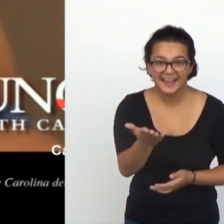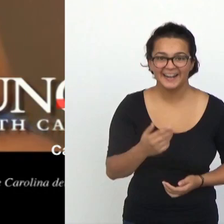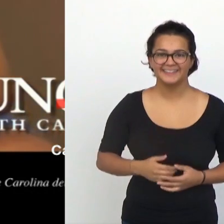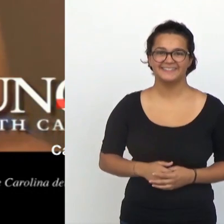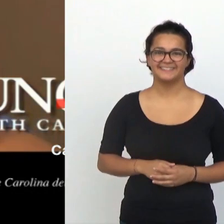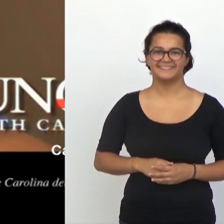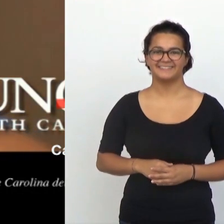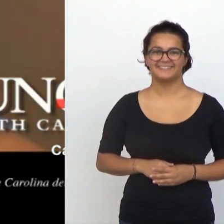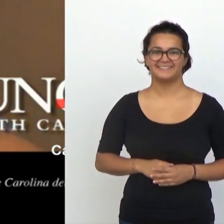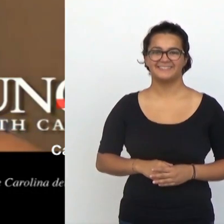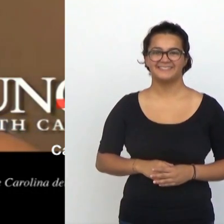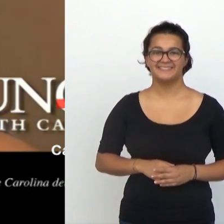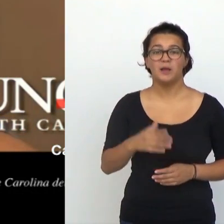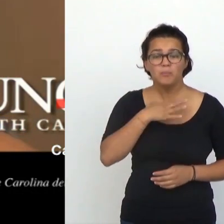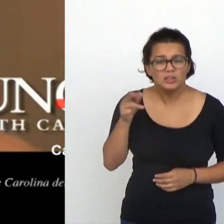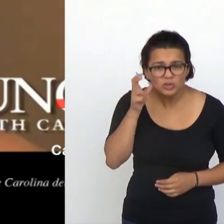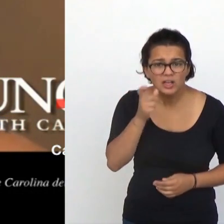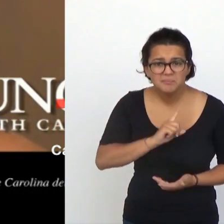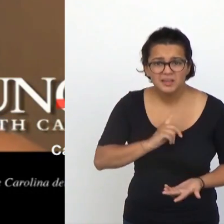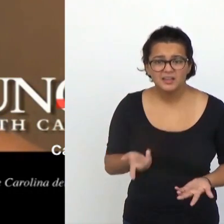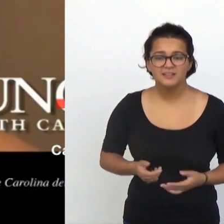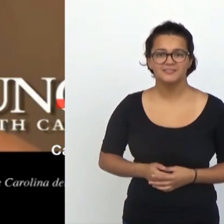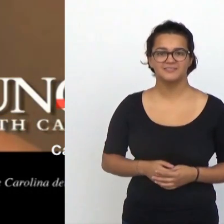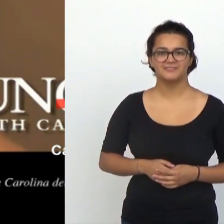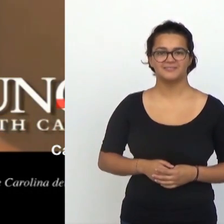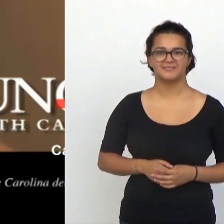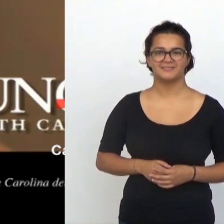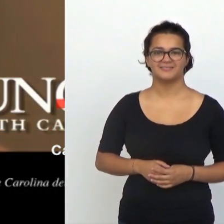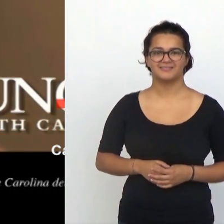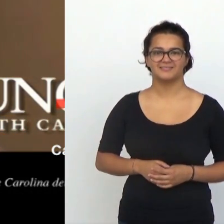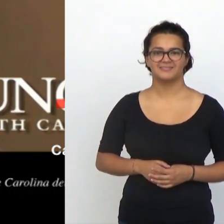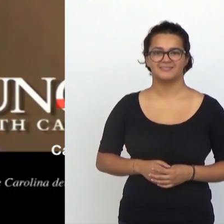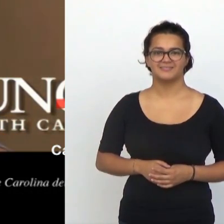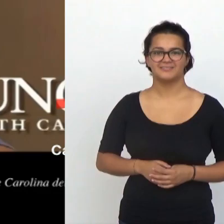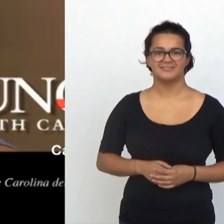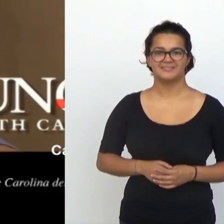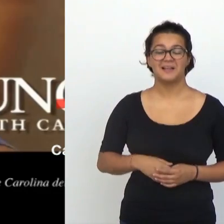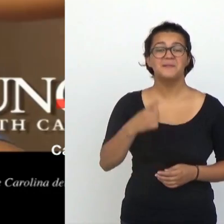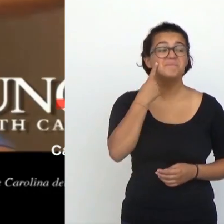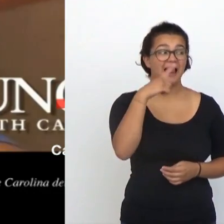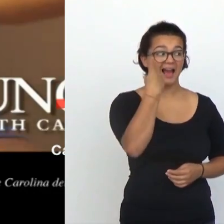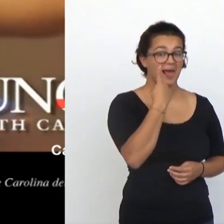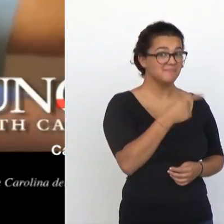¡El padre te ¡El padre está aquí! ¿Puedes escuchar el padre? ¡Vale en su cara!